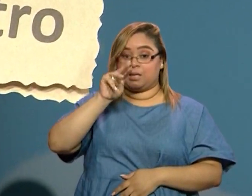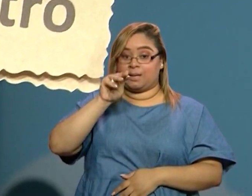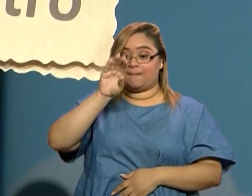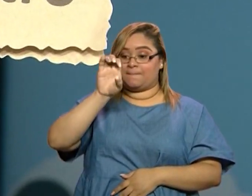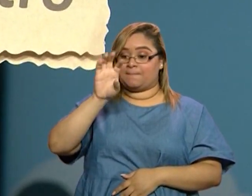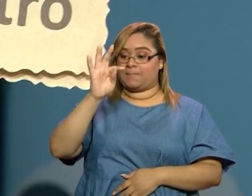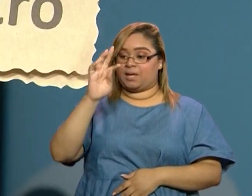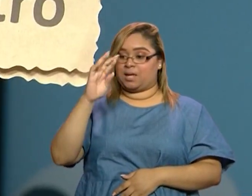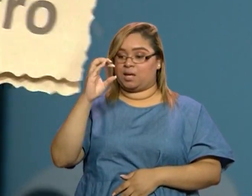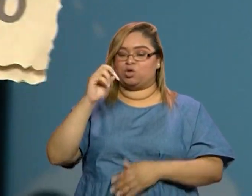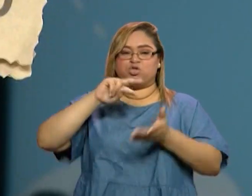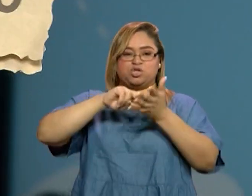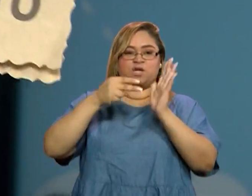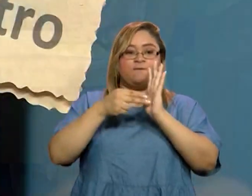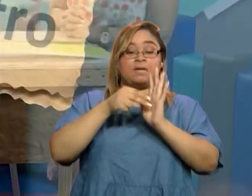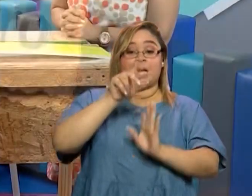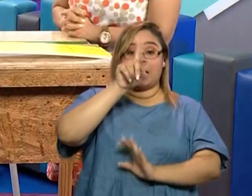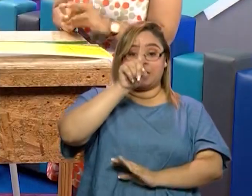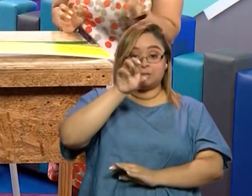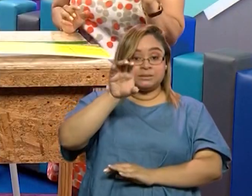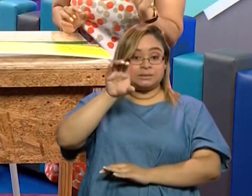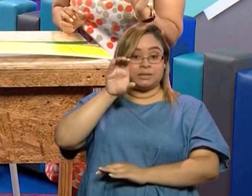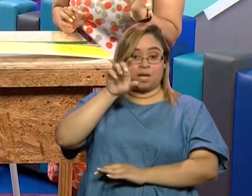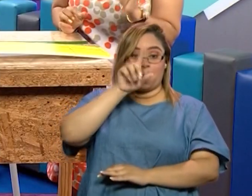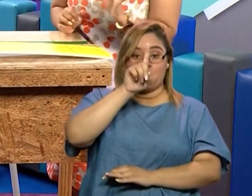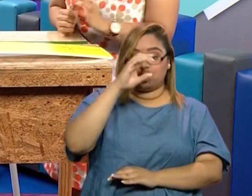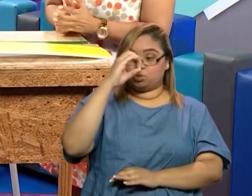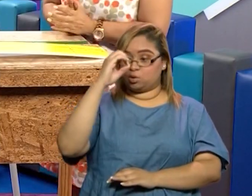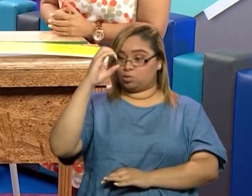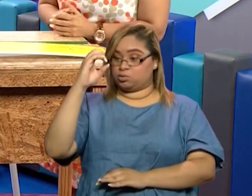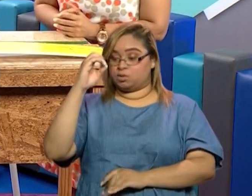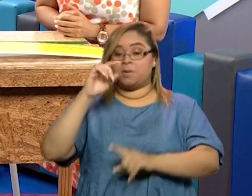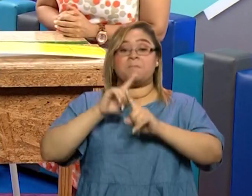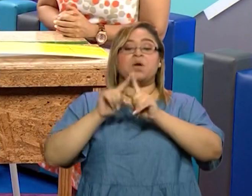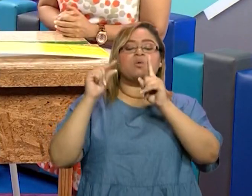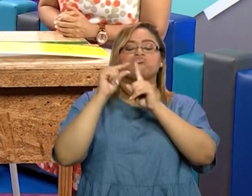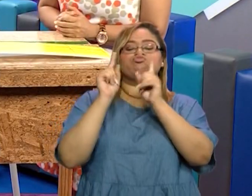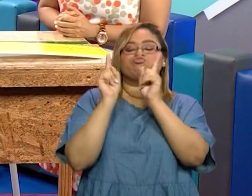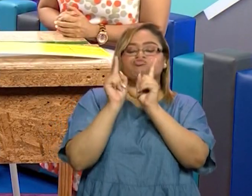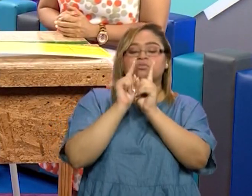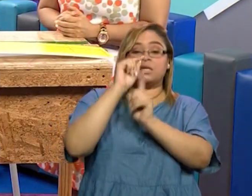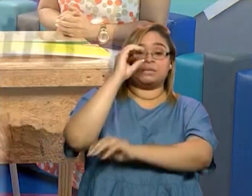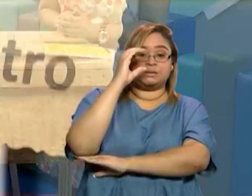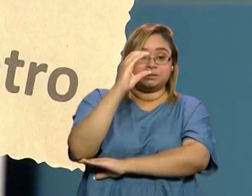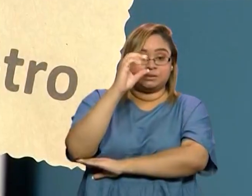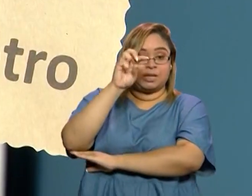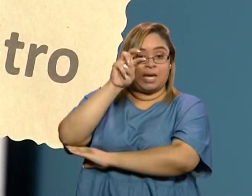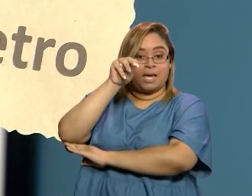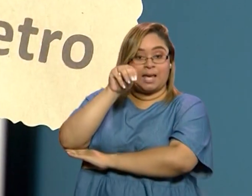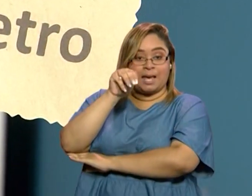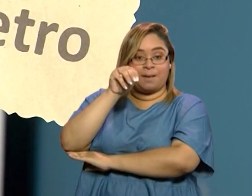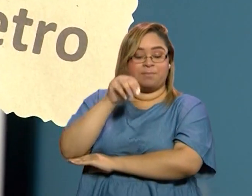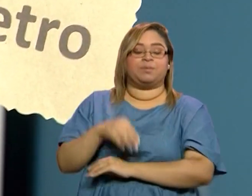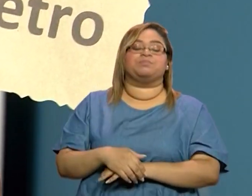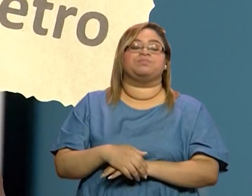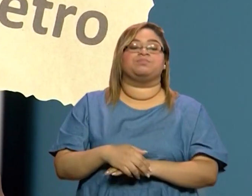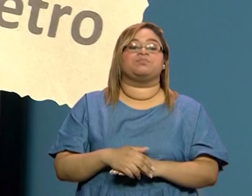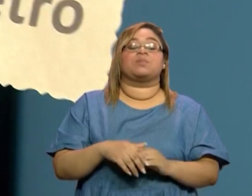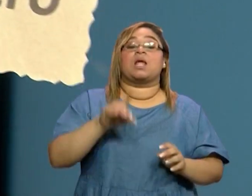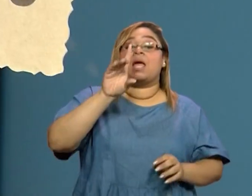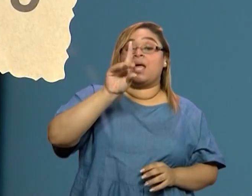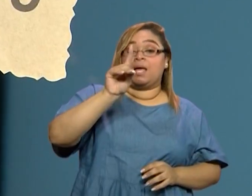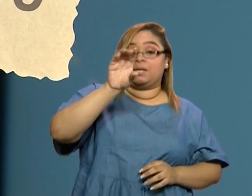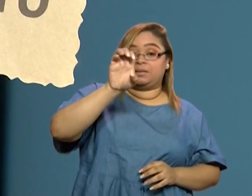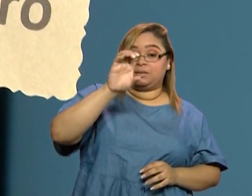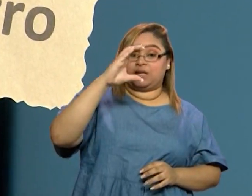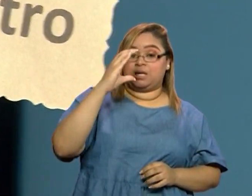CM. Centímetro. Y en minúscula. En minúscula. Y cuando hablamos de decímetros, hablamos de que son las